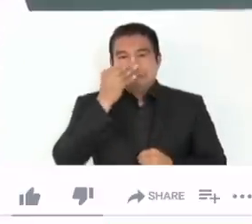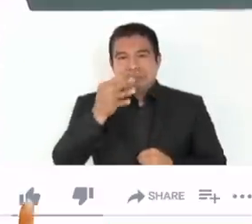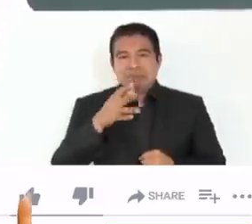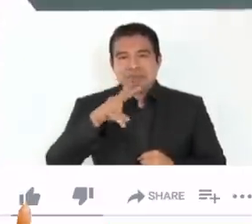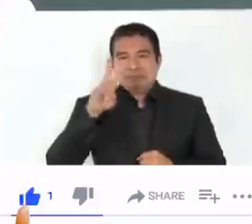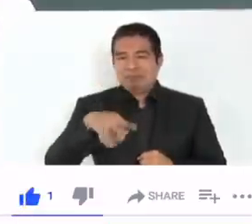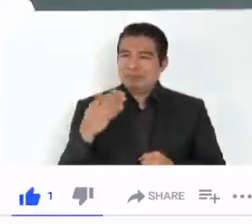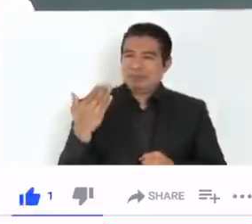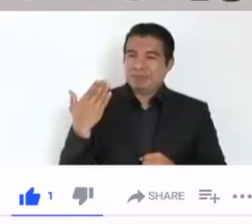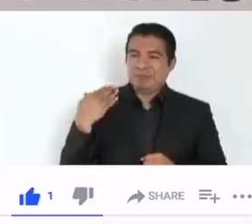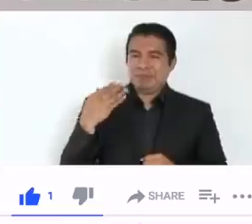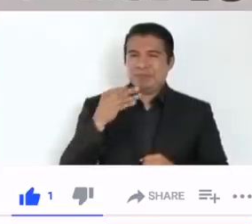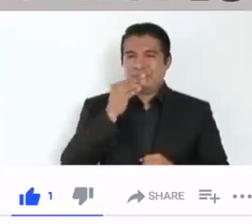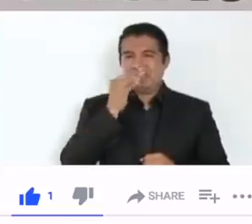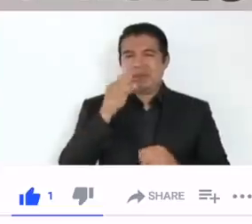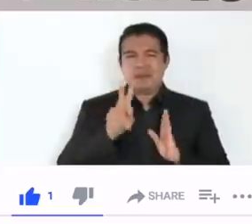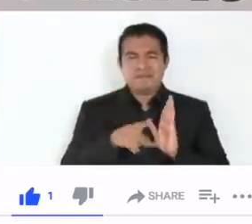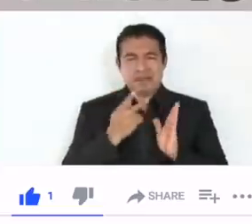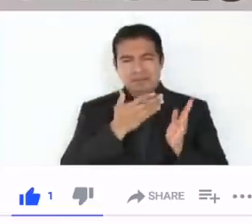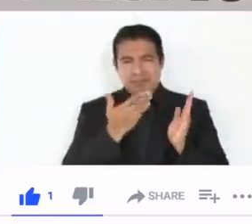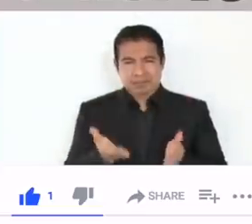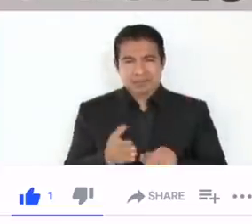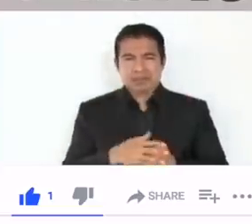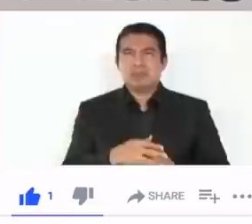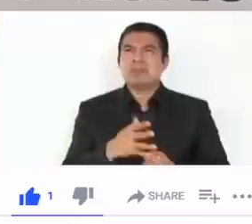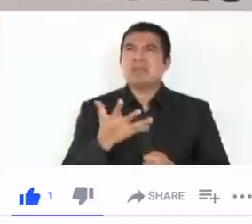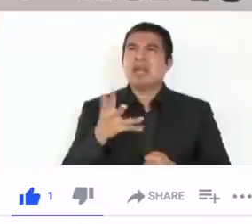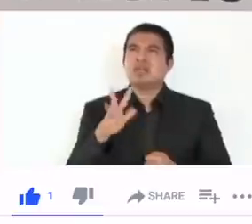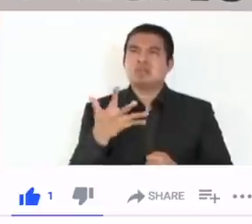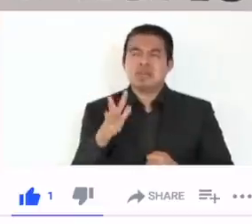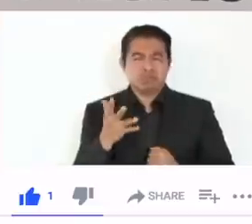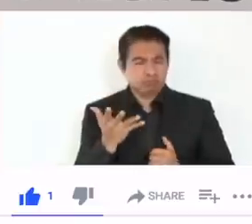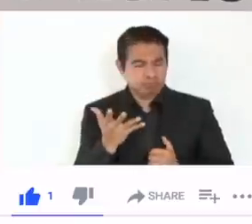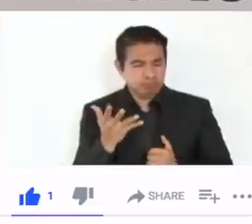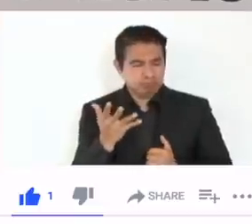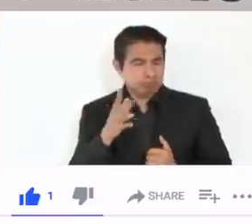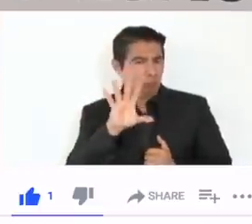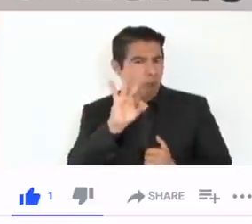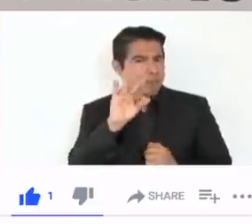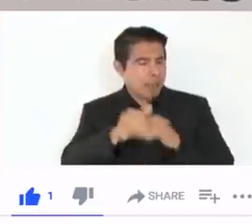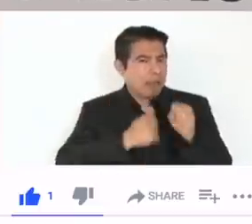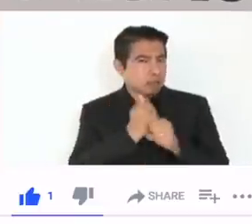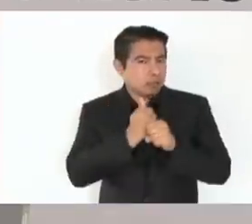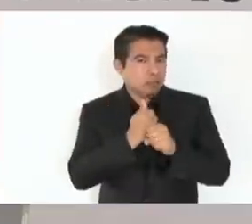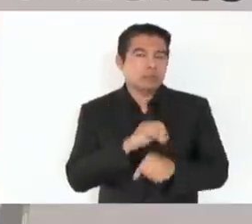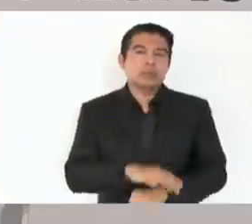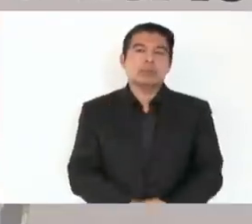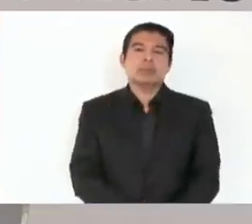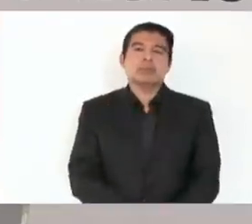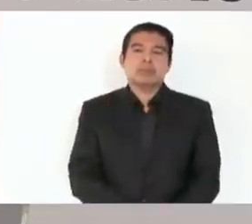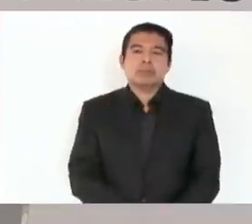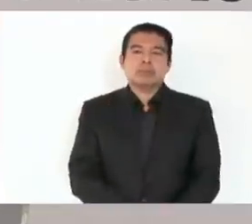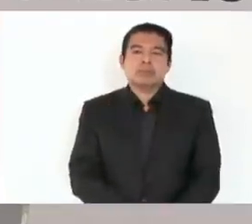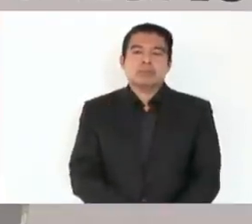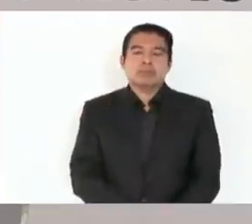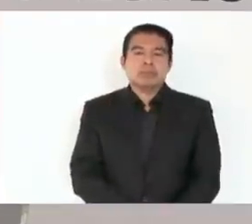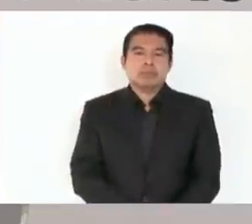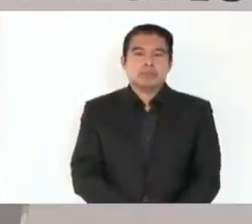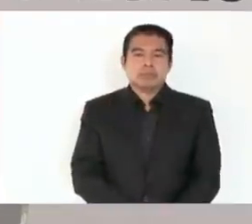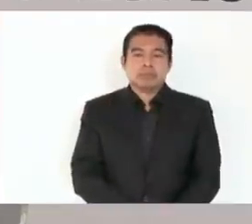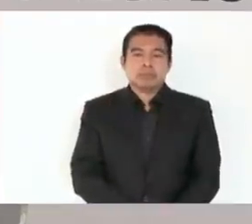la vez pasada, que hace como 40 años todavía